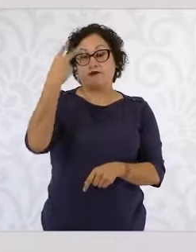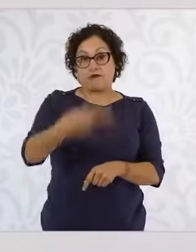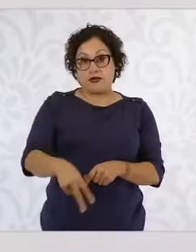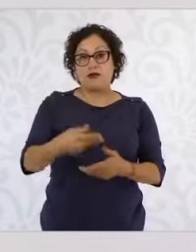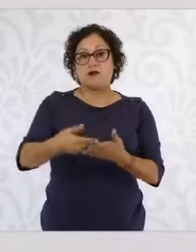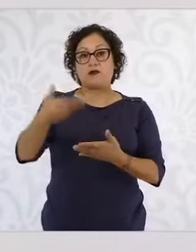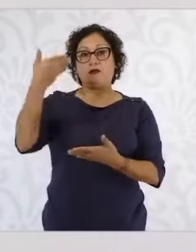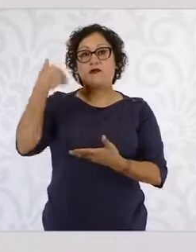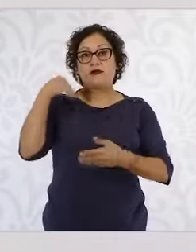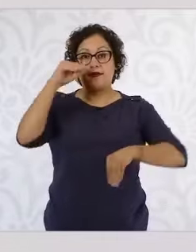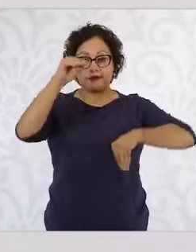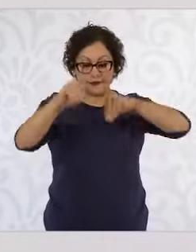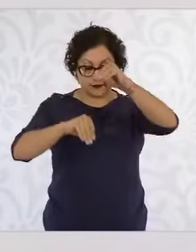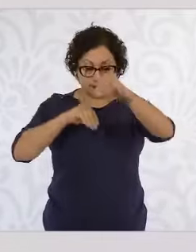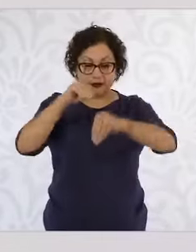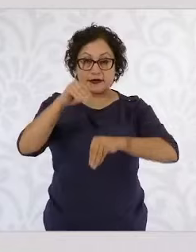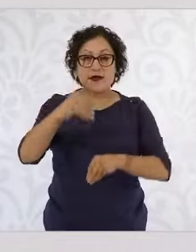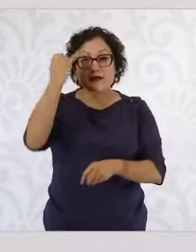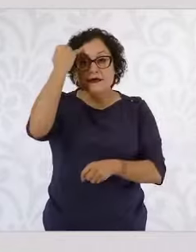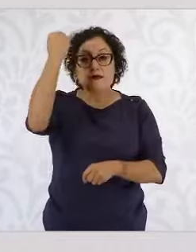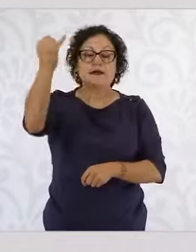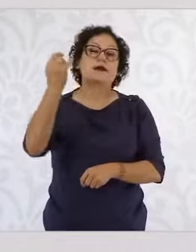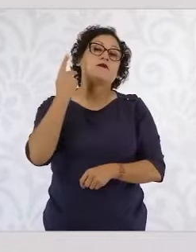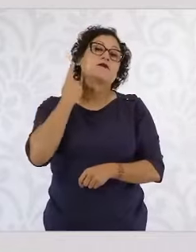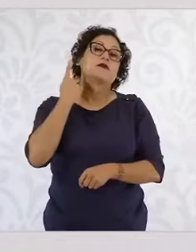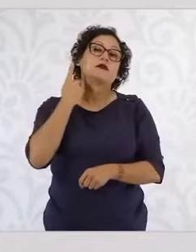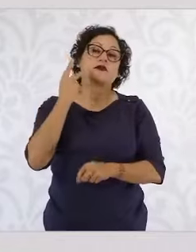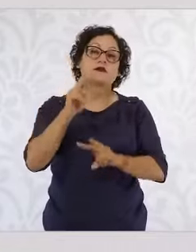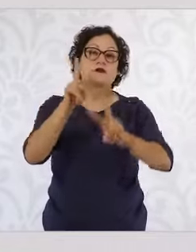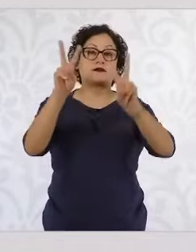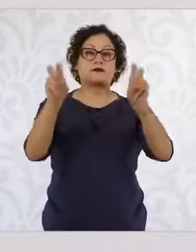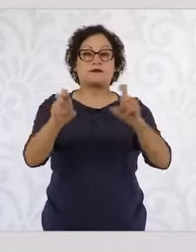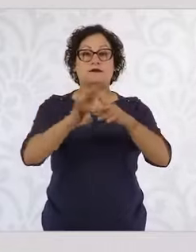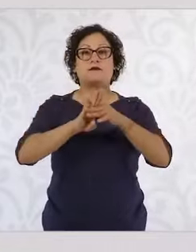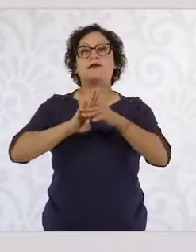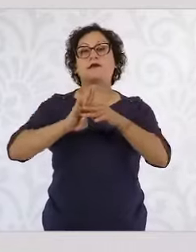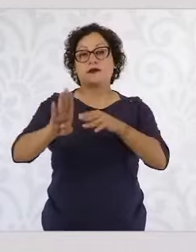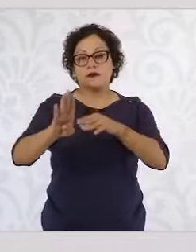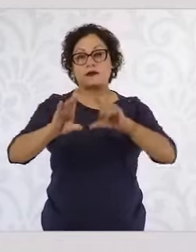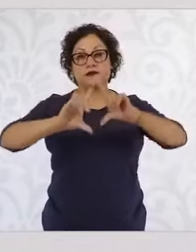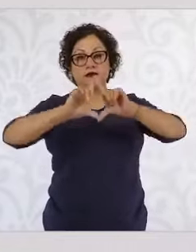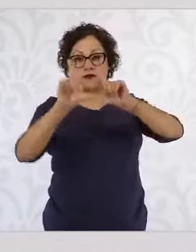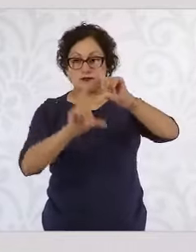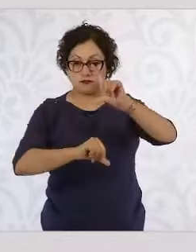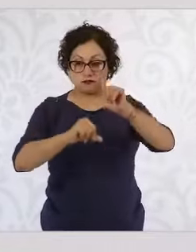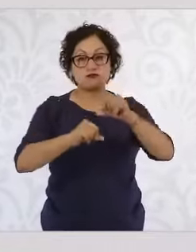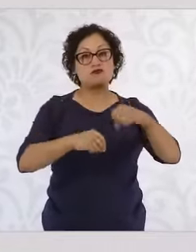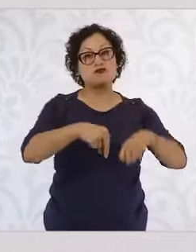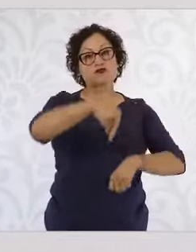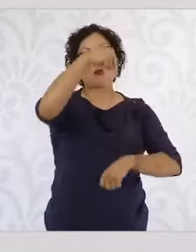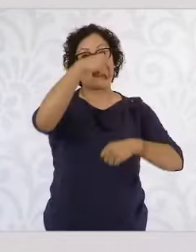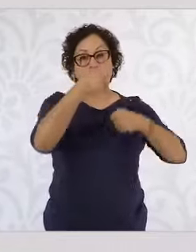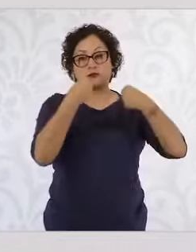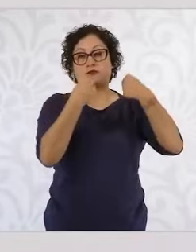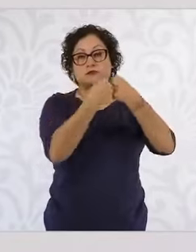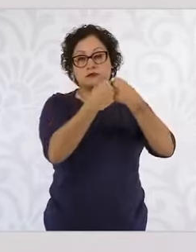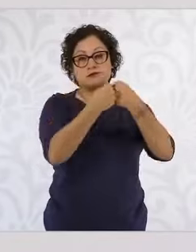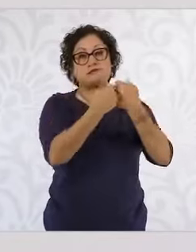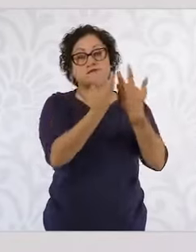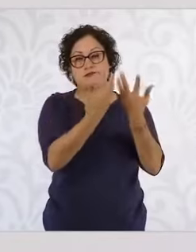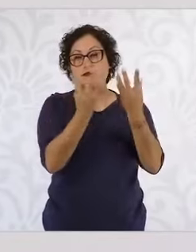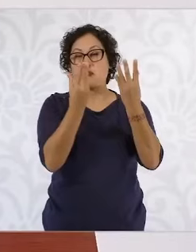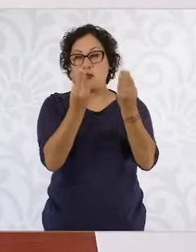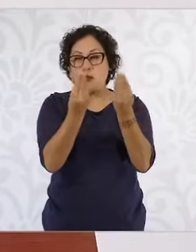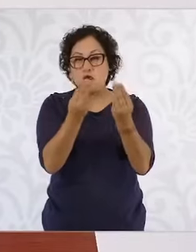la migración, particularmente en la frontera norte, que consta de muchos ejes y que estamos